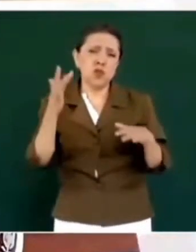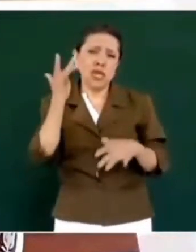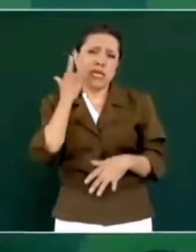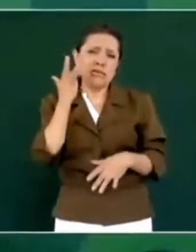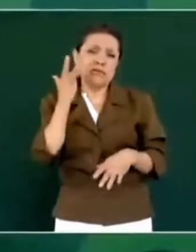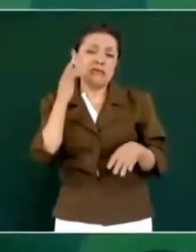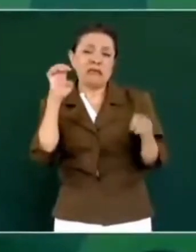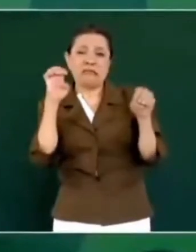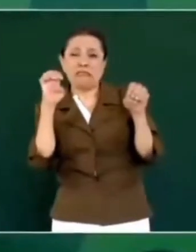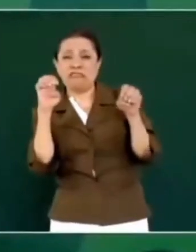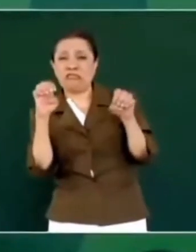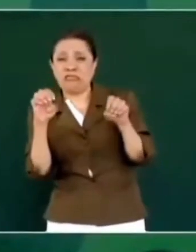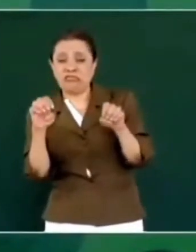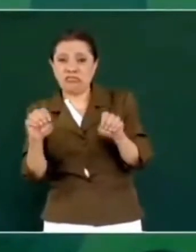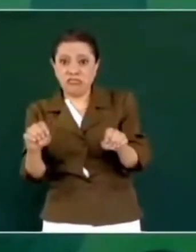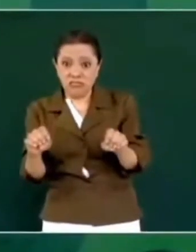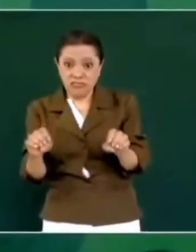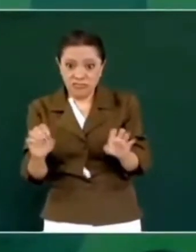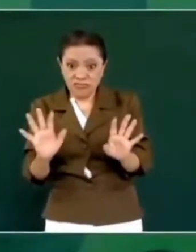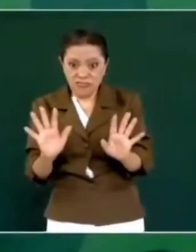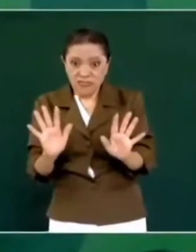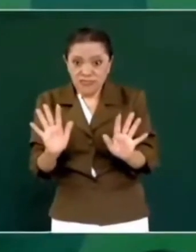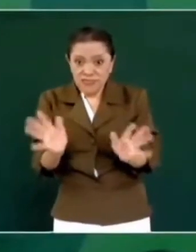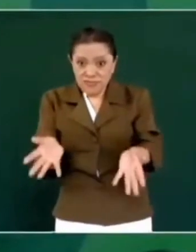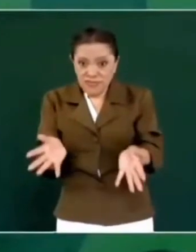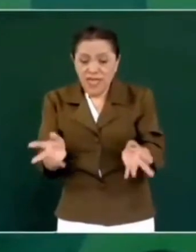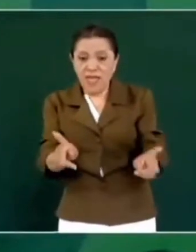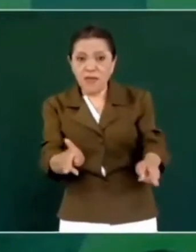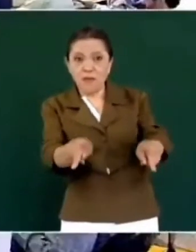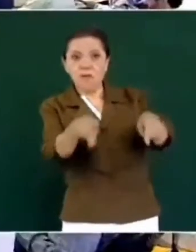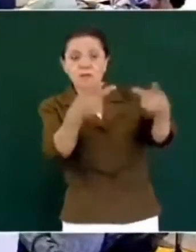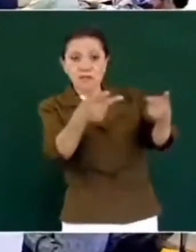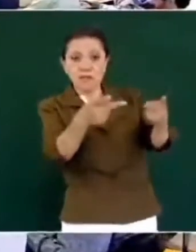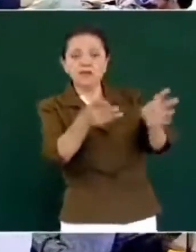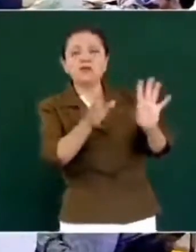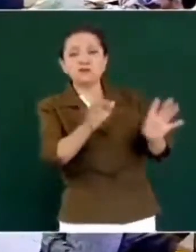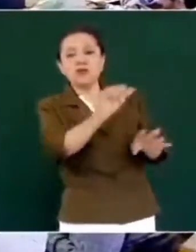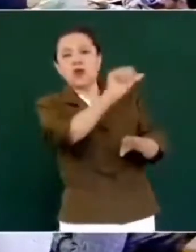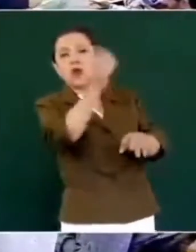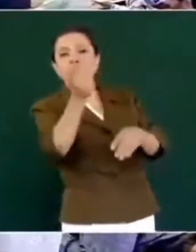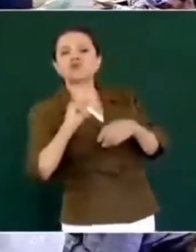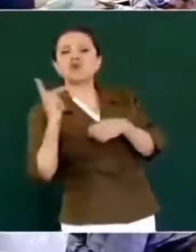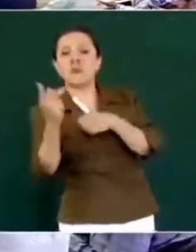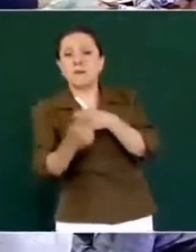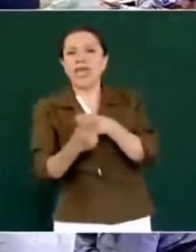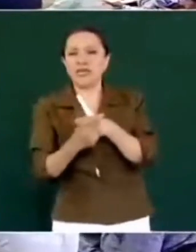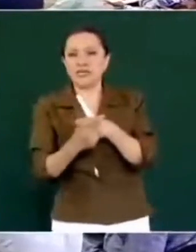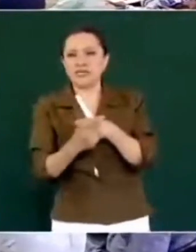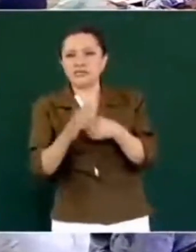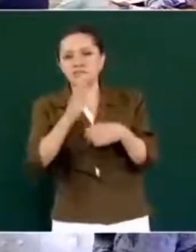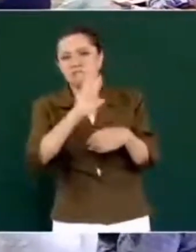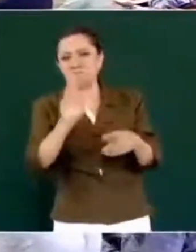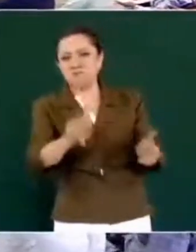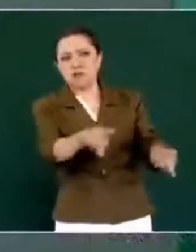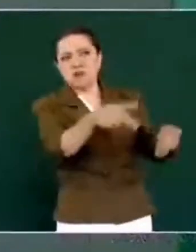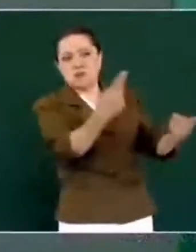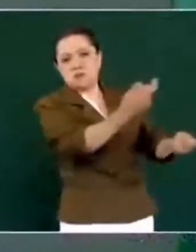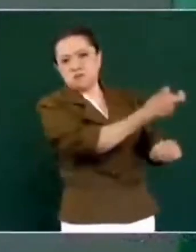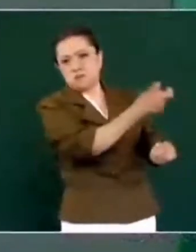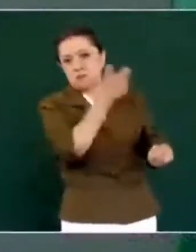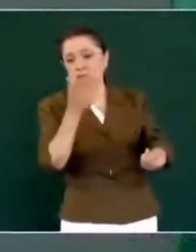en otro país, en